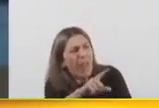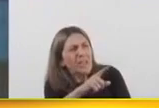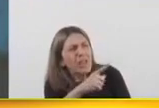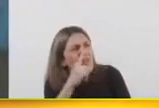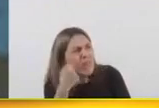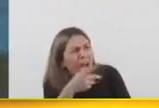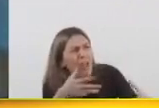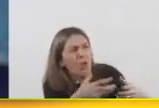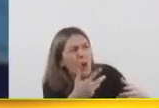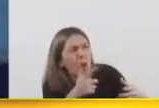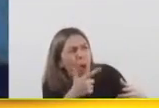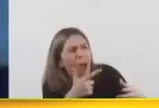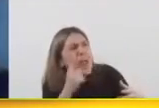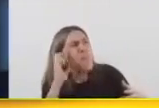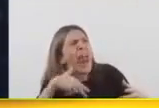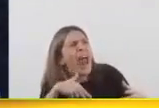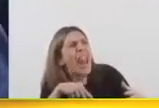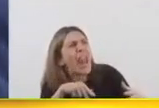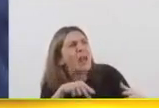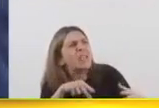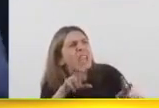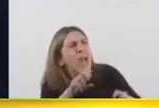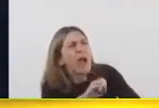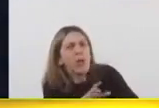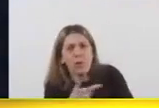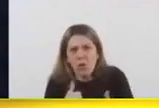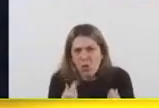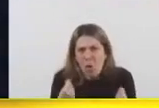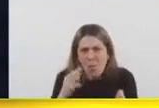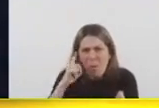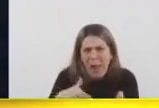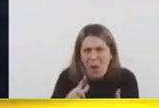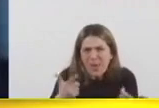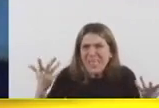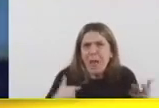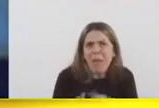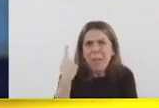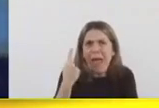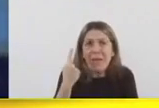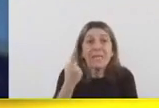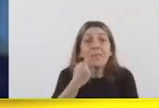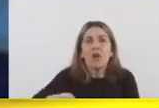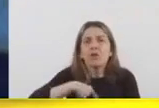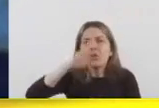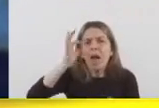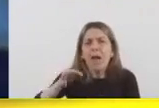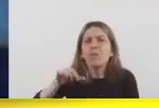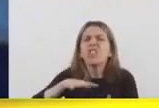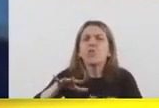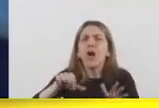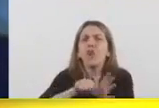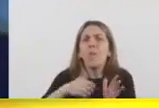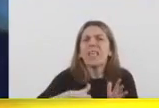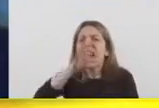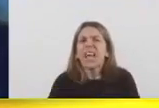mundo. Fue algo desconocido, inesperado. Pero nosotros lo que sabíamos era el país que teníamos y lo que le hacía falta.